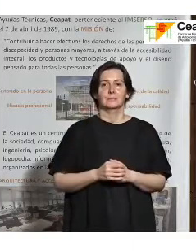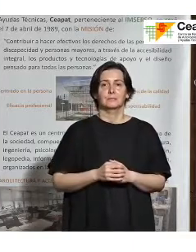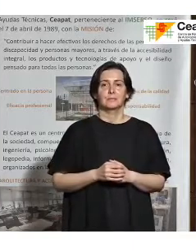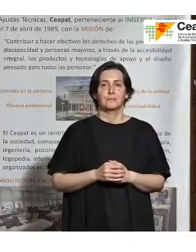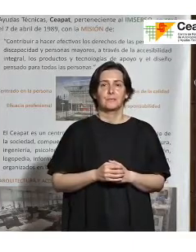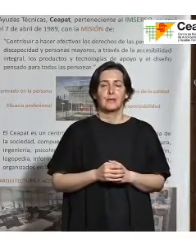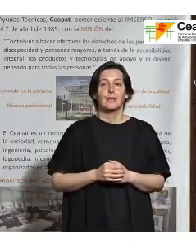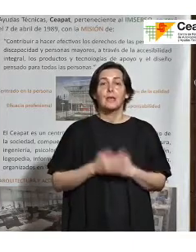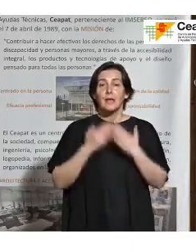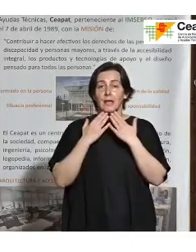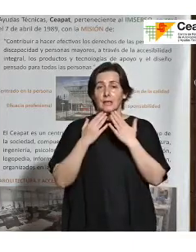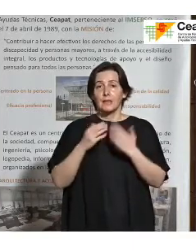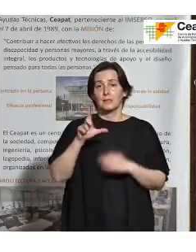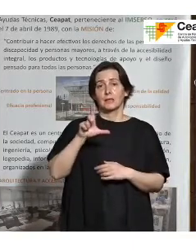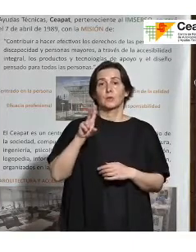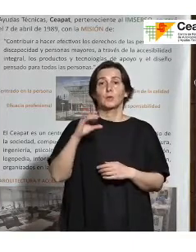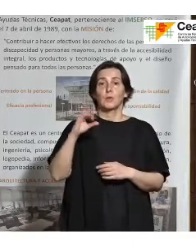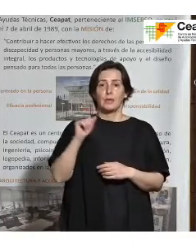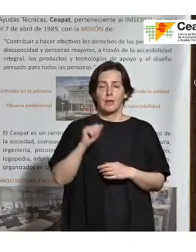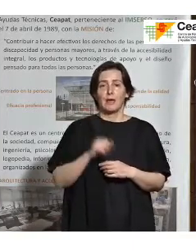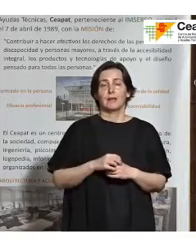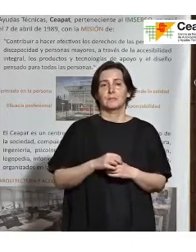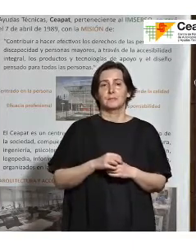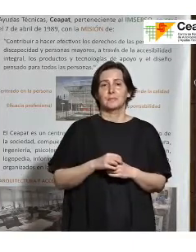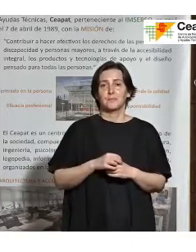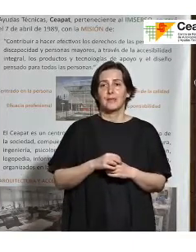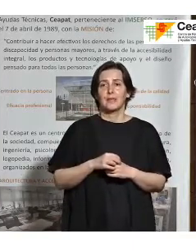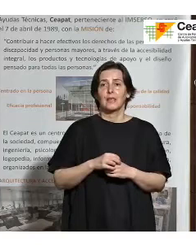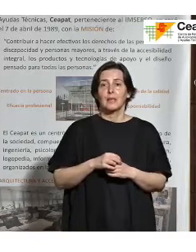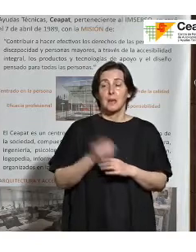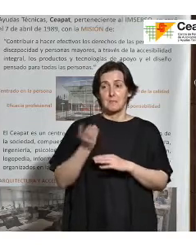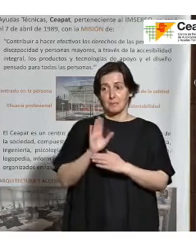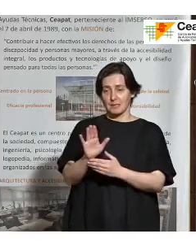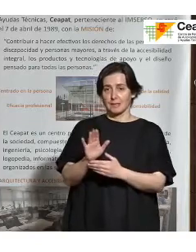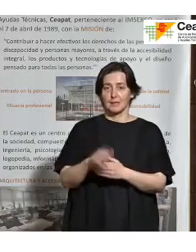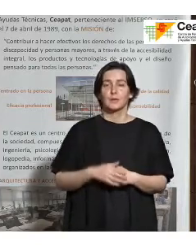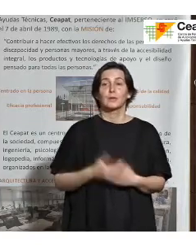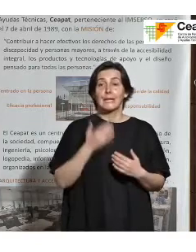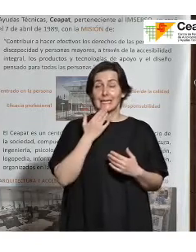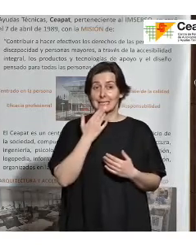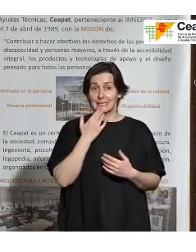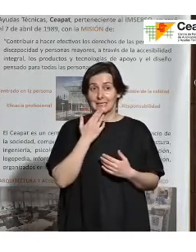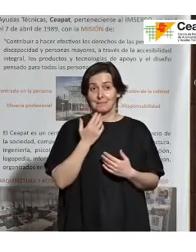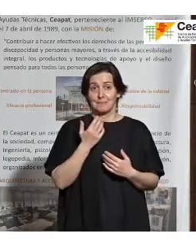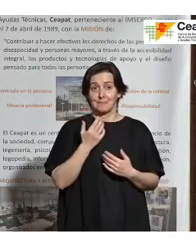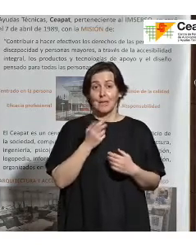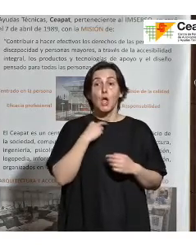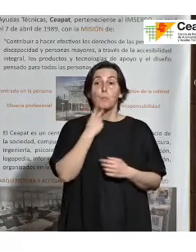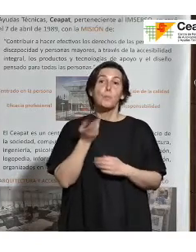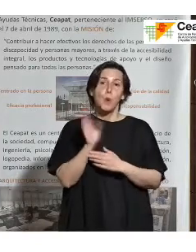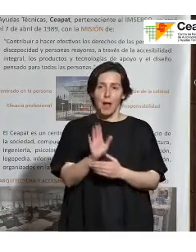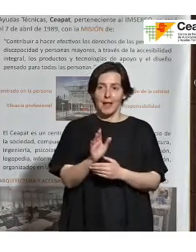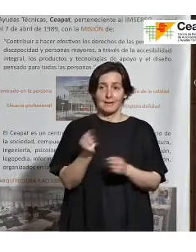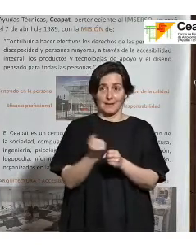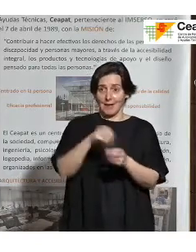Agradecerte, Lucía, tus palabras, pero he de decir que si no hubiese sido por todos los vocales que habéis constituido el grupo de trabajo,